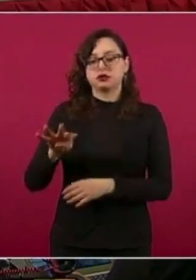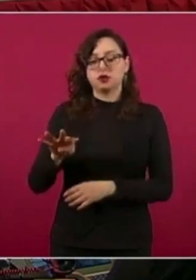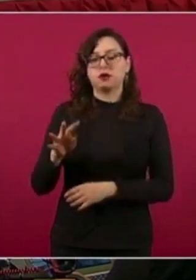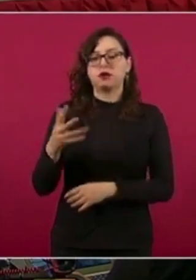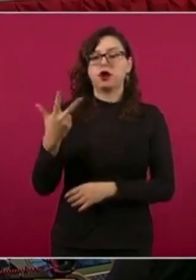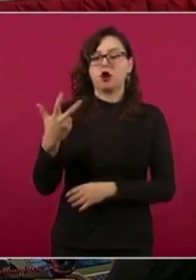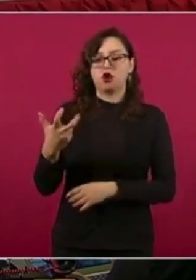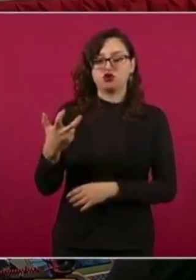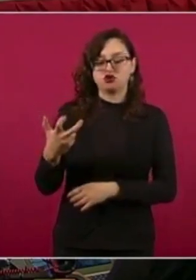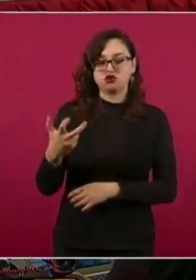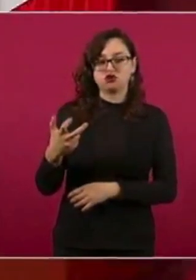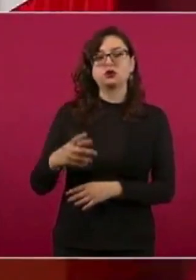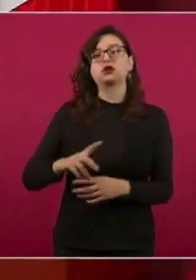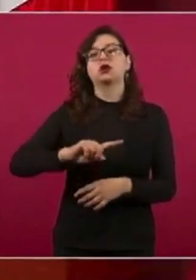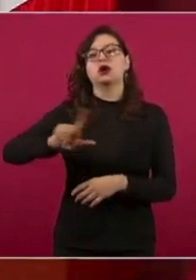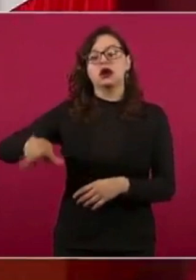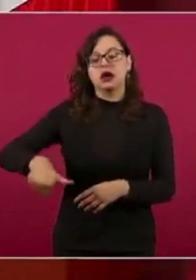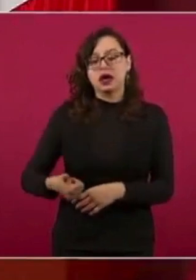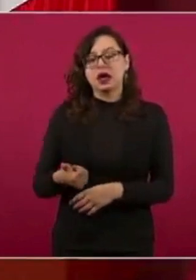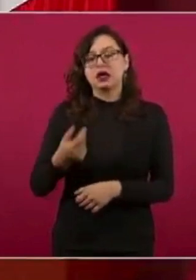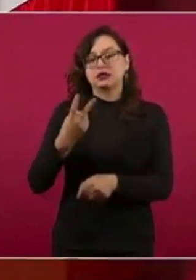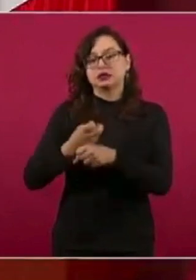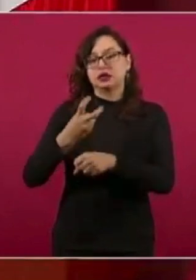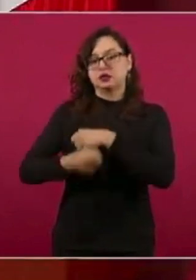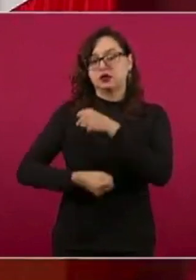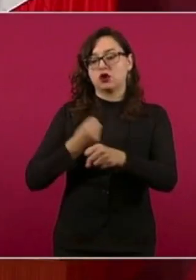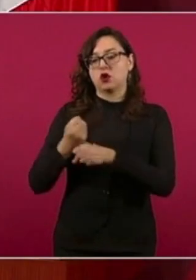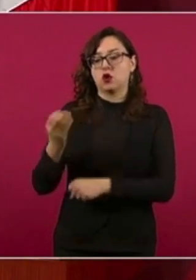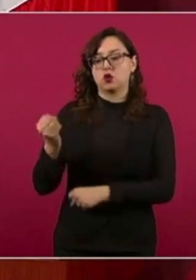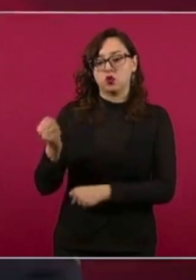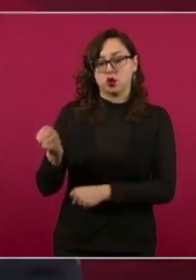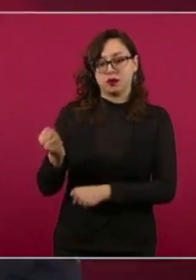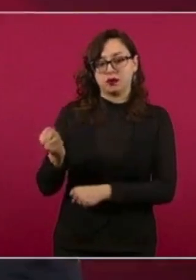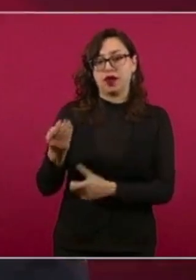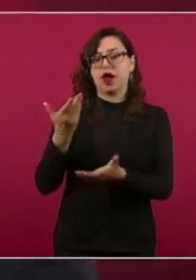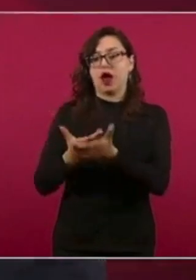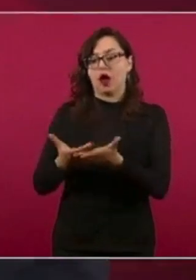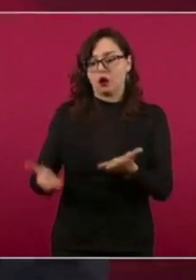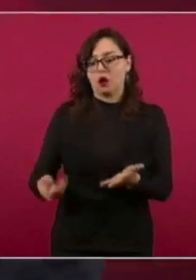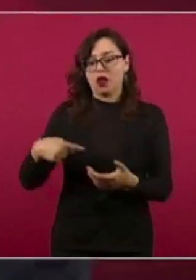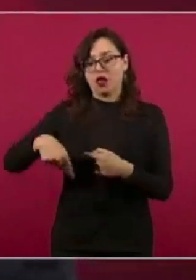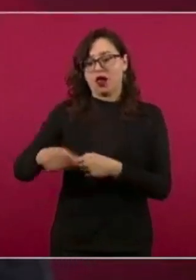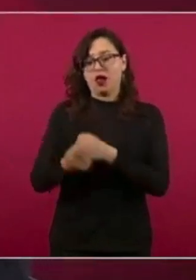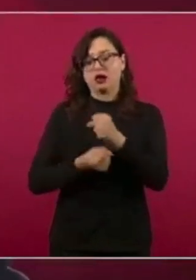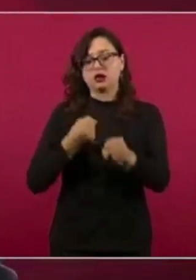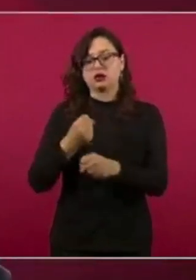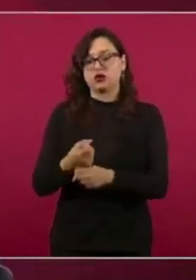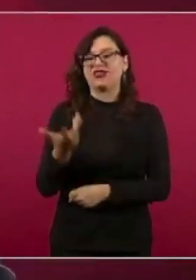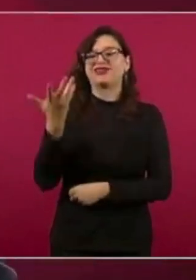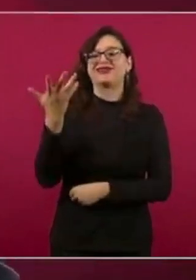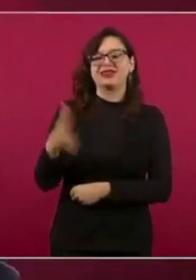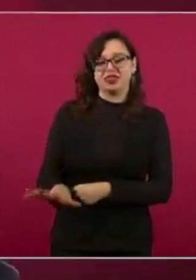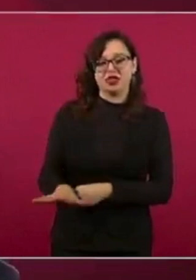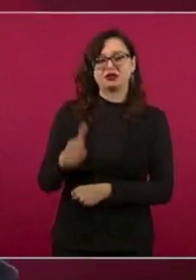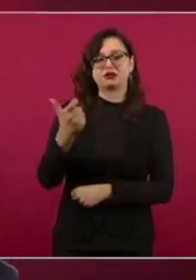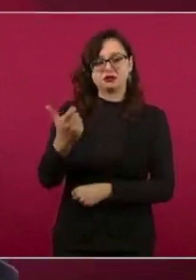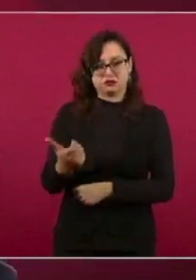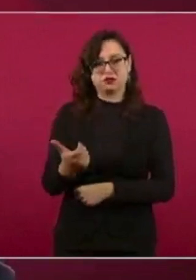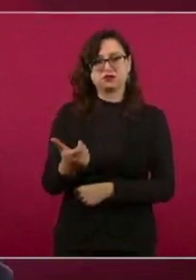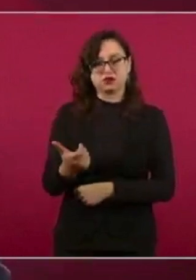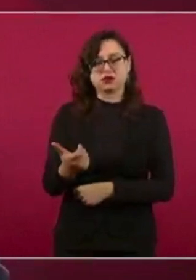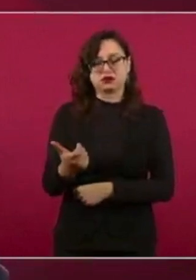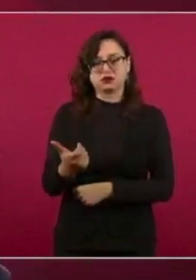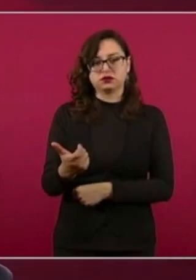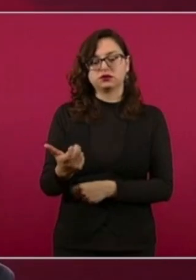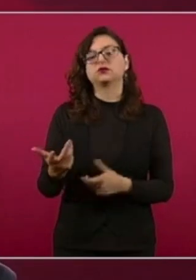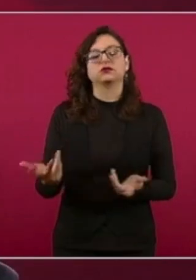a 9.20 en el segundo año y en este año a 10 pesos. Estamos aprovechando esta